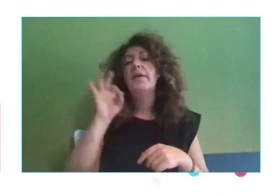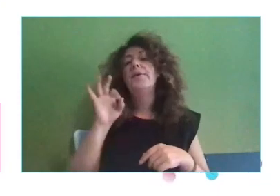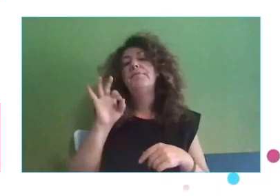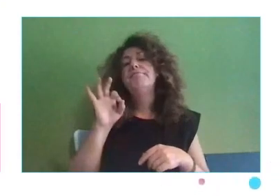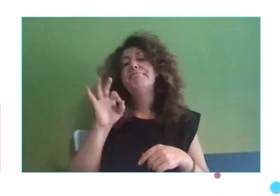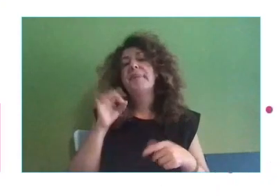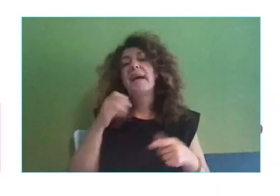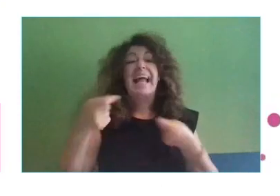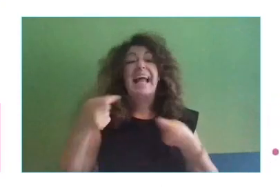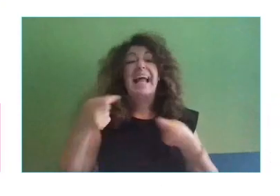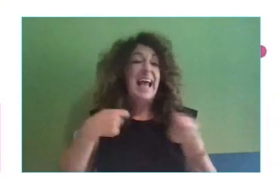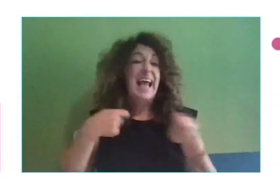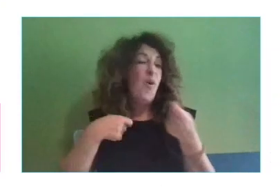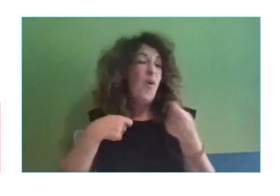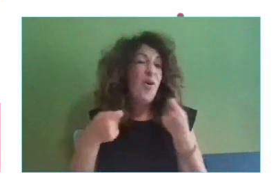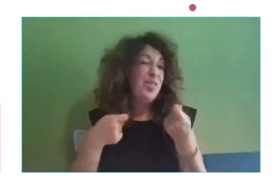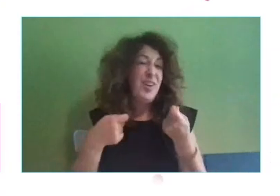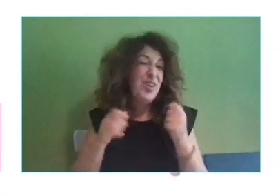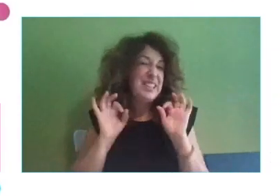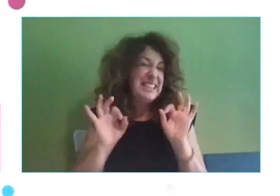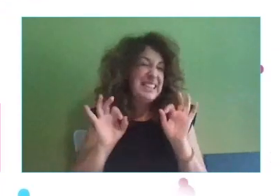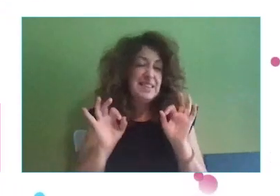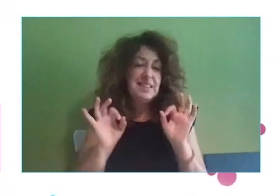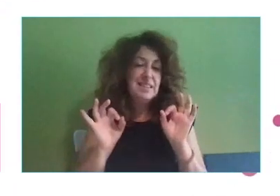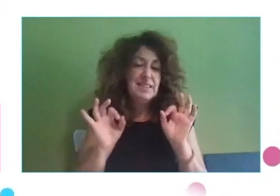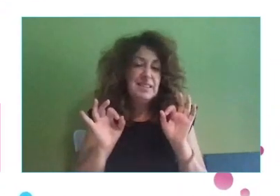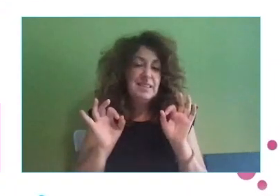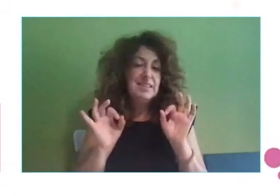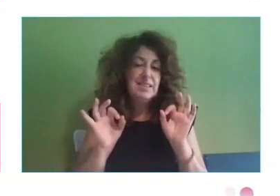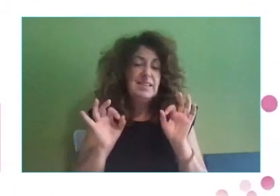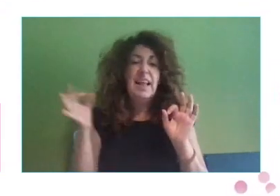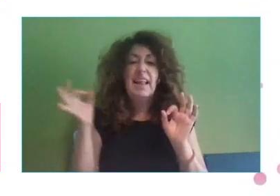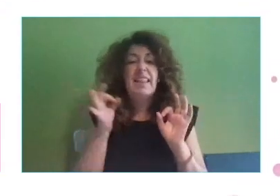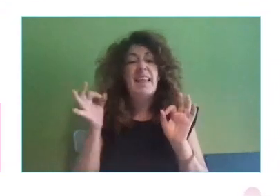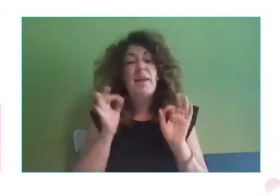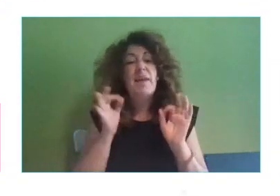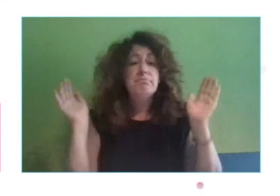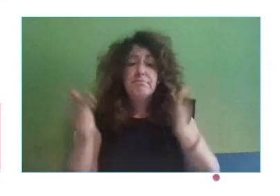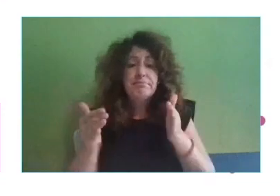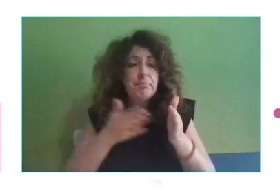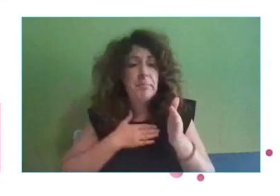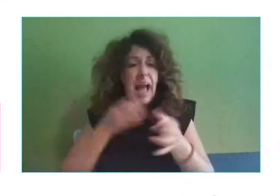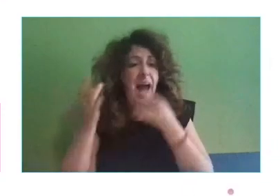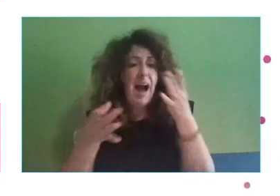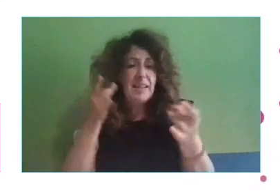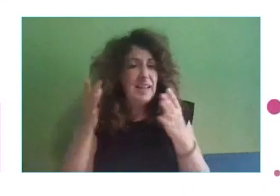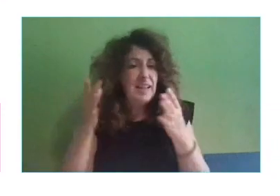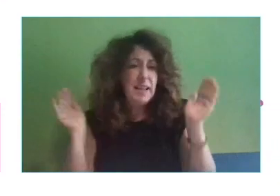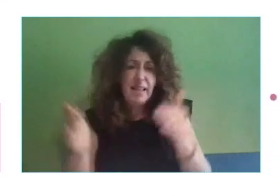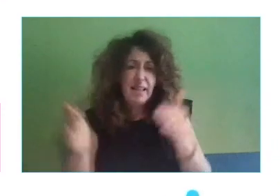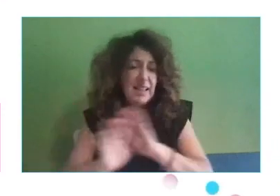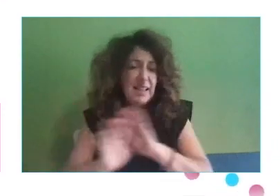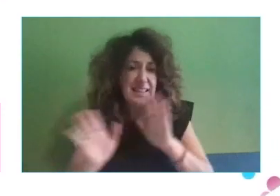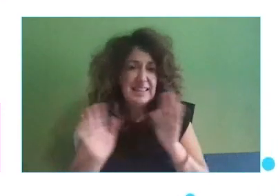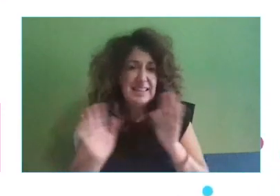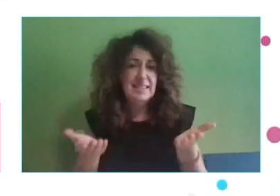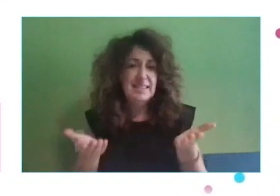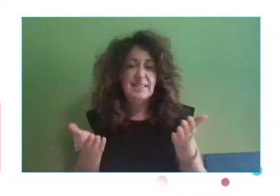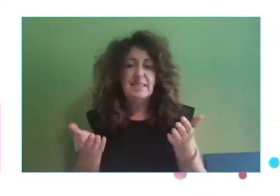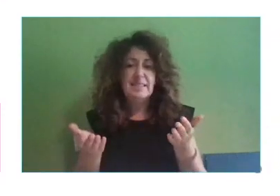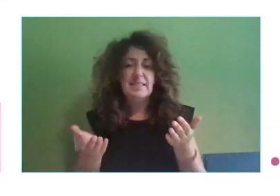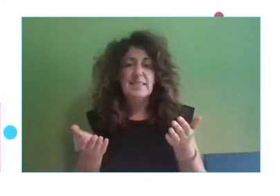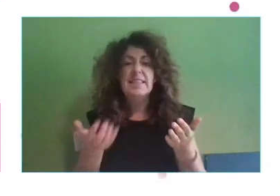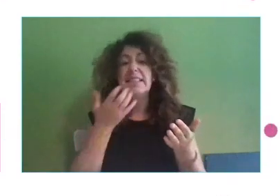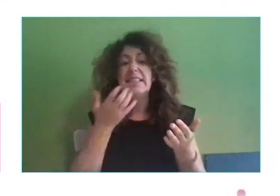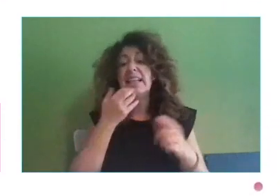totalmente, tienen que estar centrados en su actividad, porque depende de si le dedican más o menos